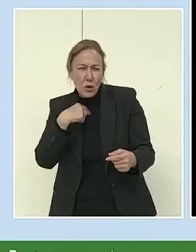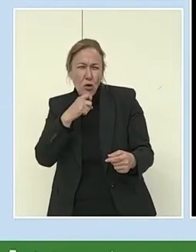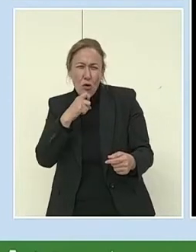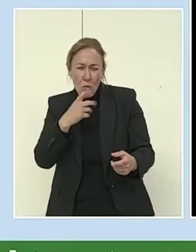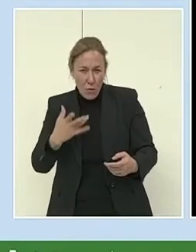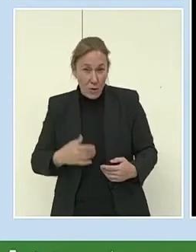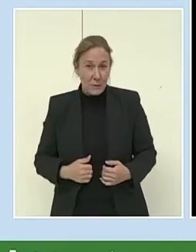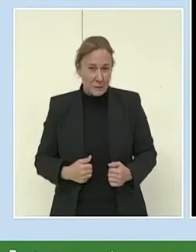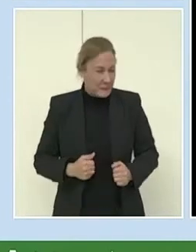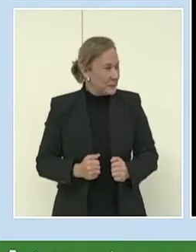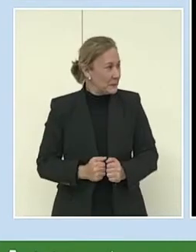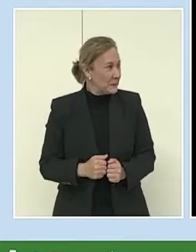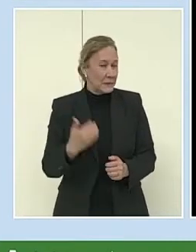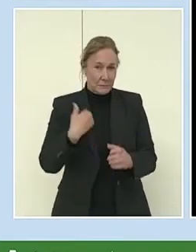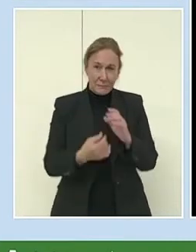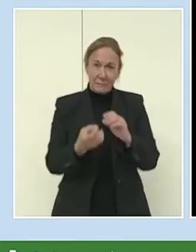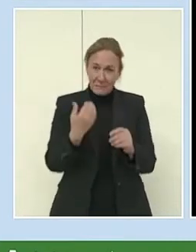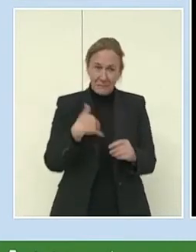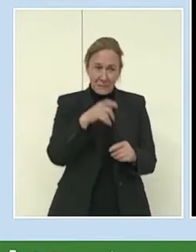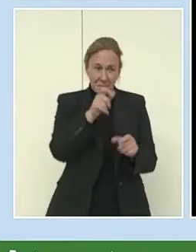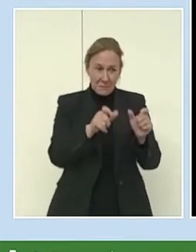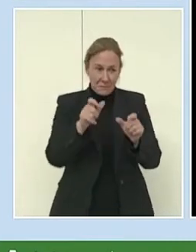Muy bien, ya empiezan a salir cosas.